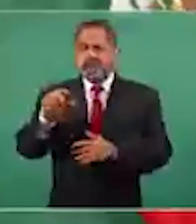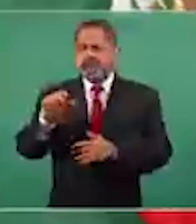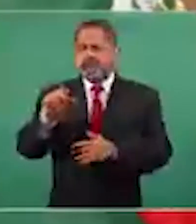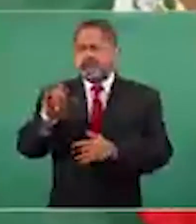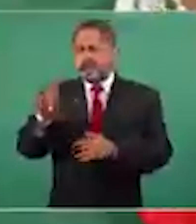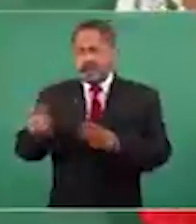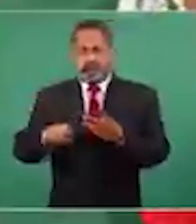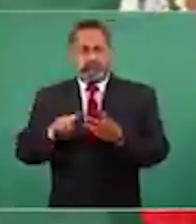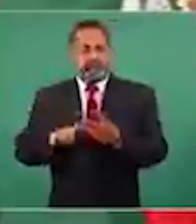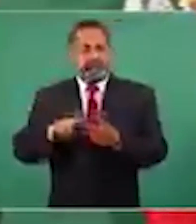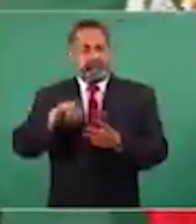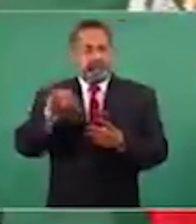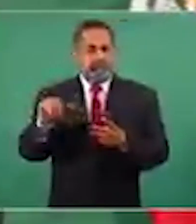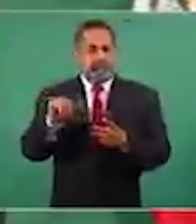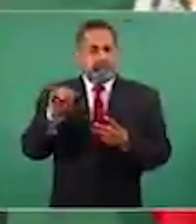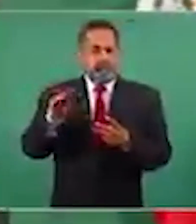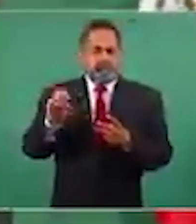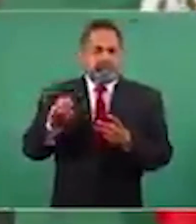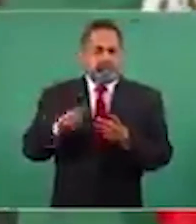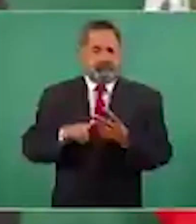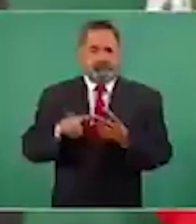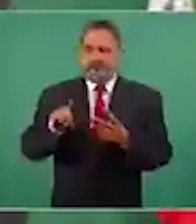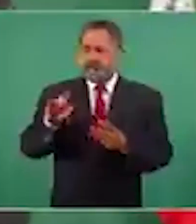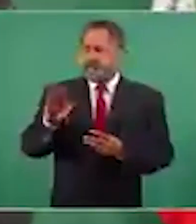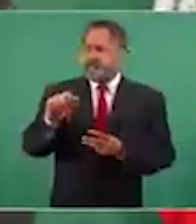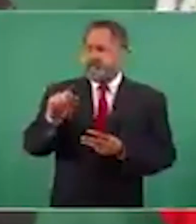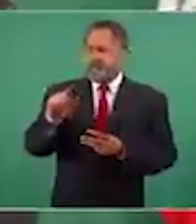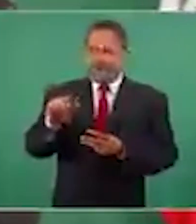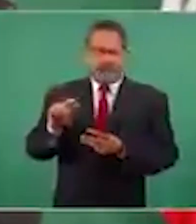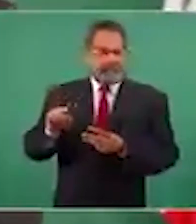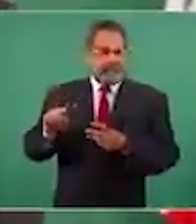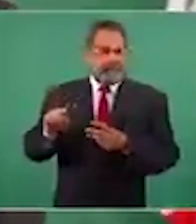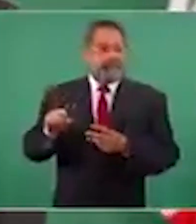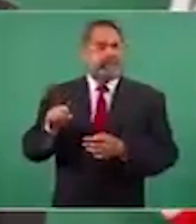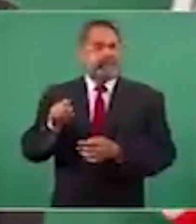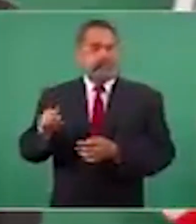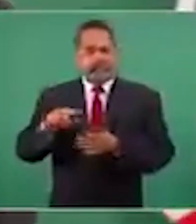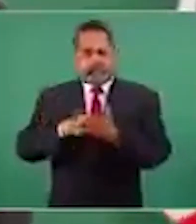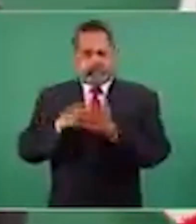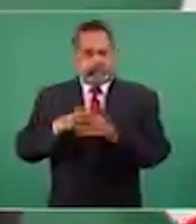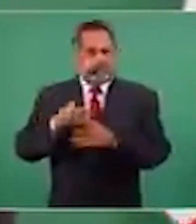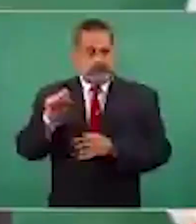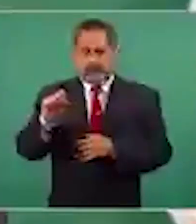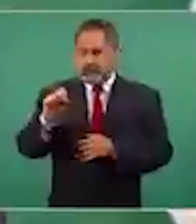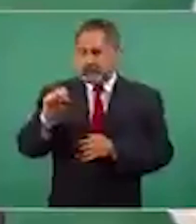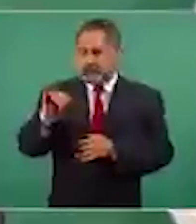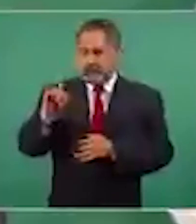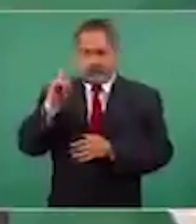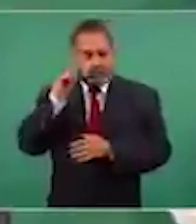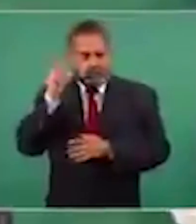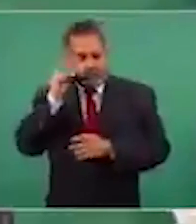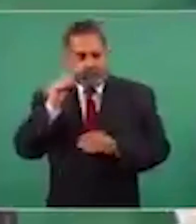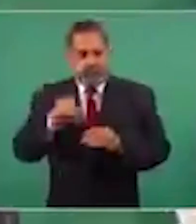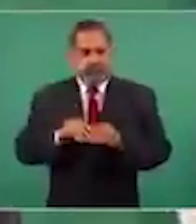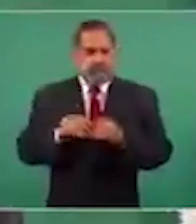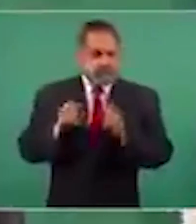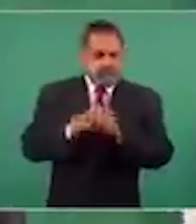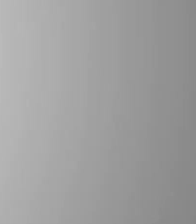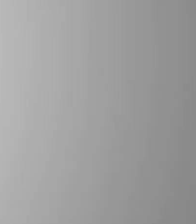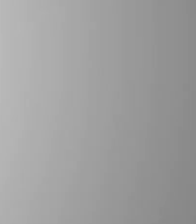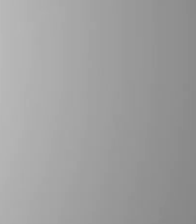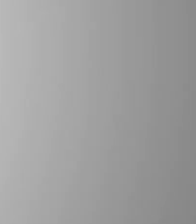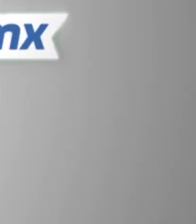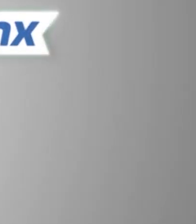y Morrón Orozco y además afirmó que no se tomó en cuenta la voluntad del pueblo de elegir a sus gobernantes.